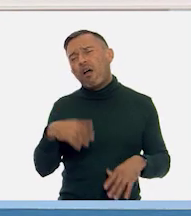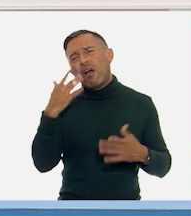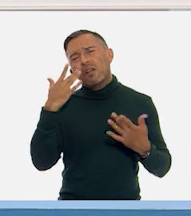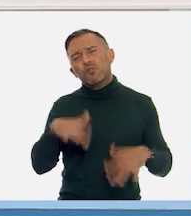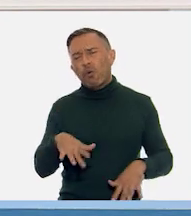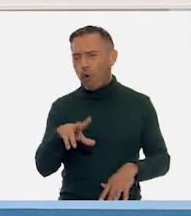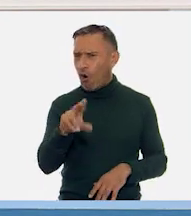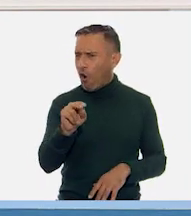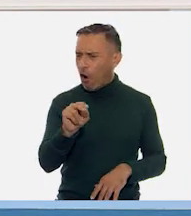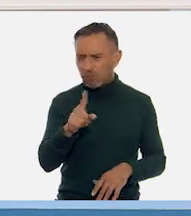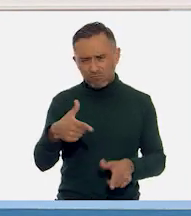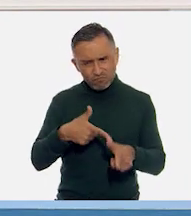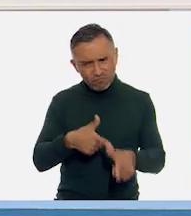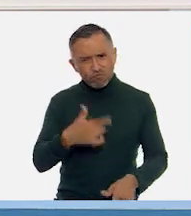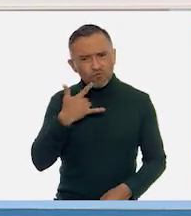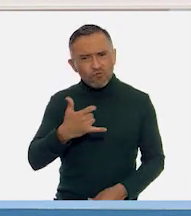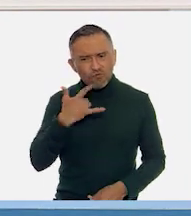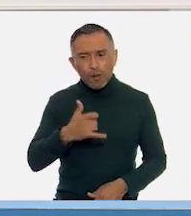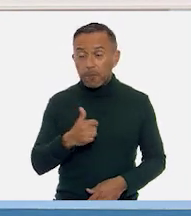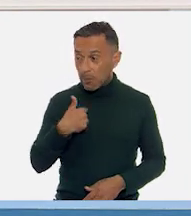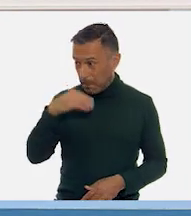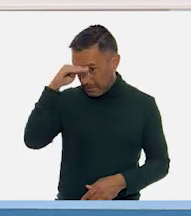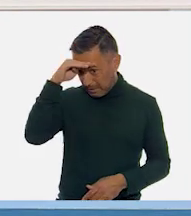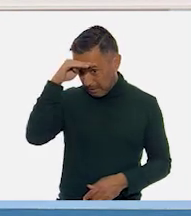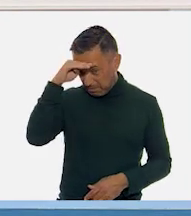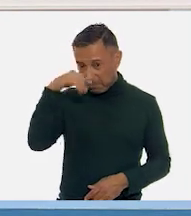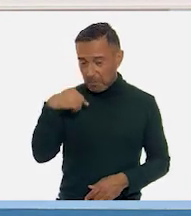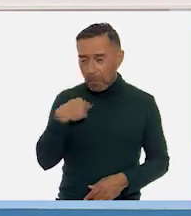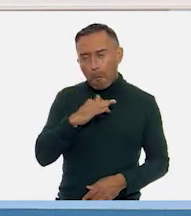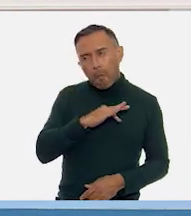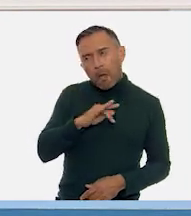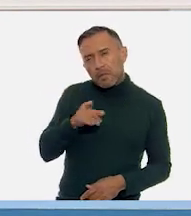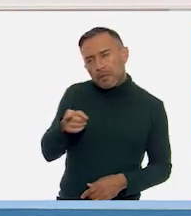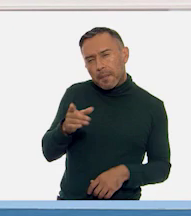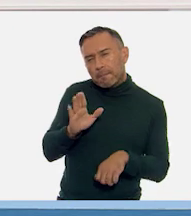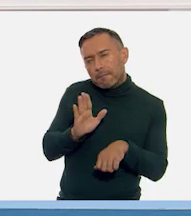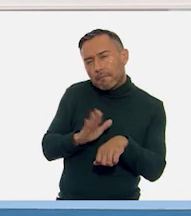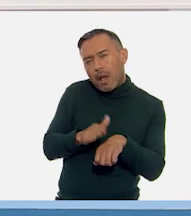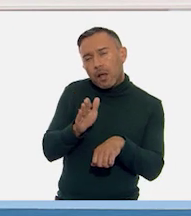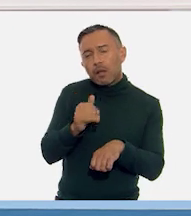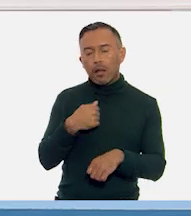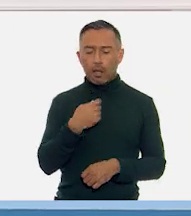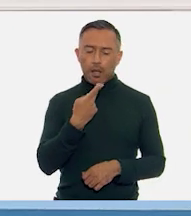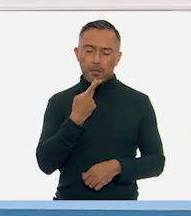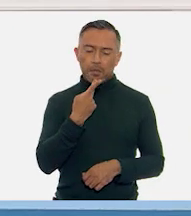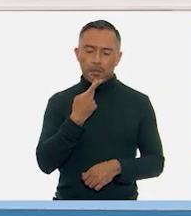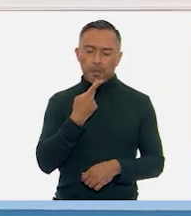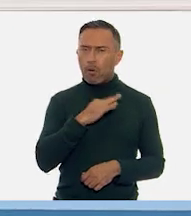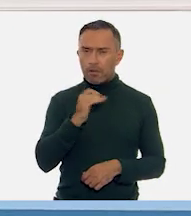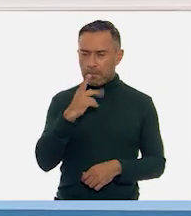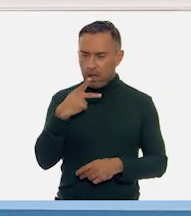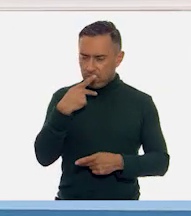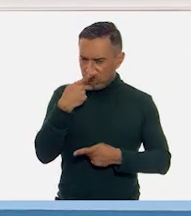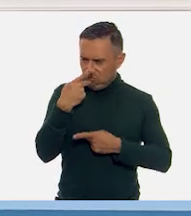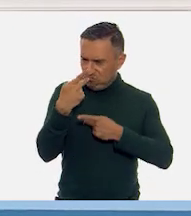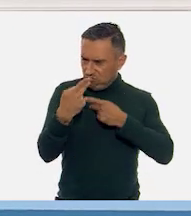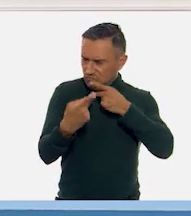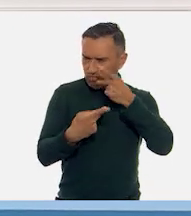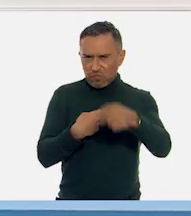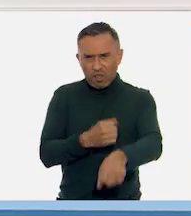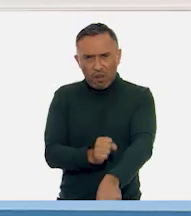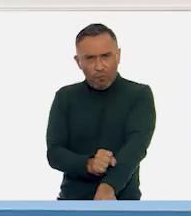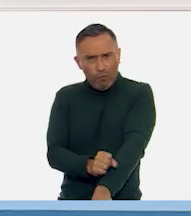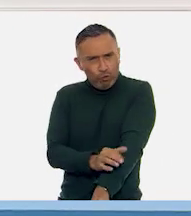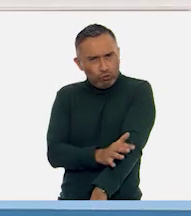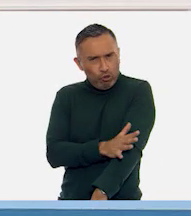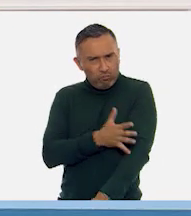Bueno, creo que podría ponerle un poquito más de sentimiento y emoción al recitar su